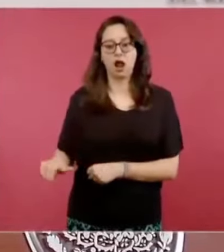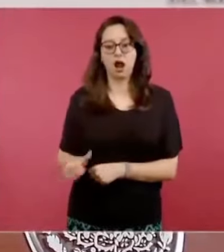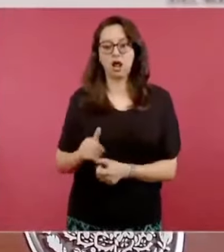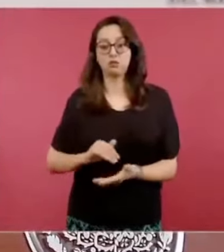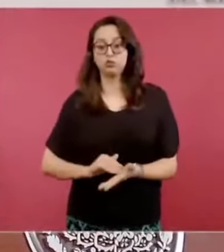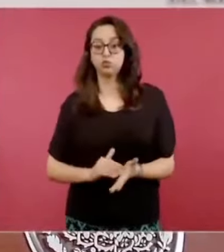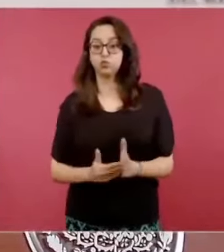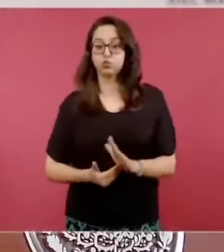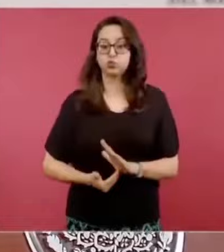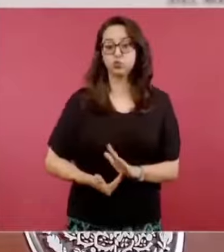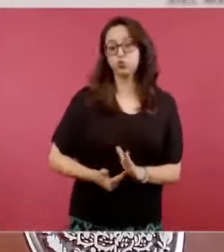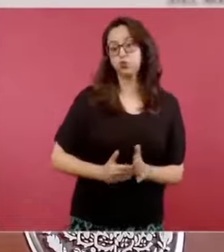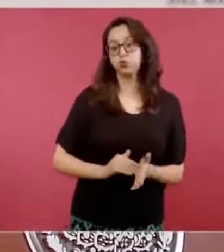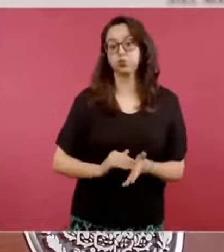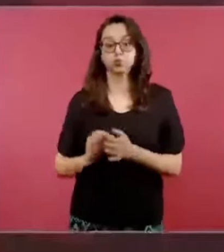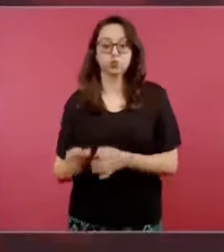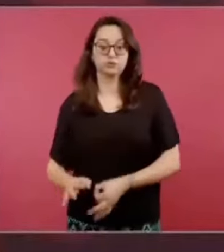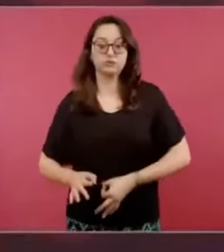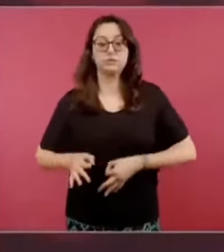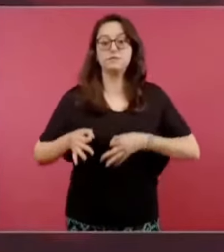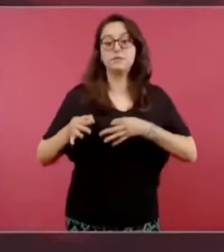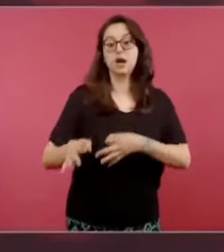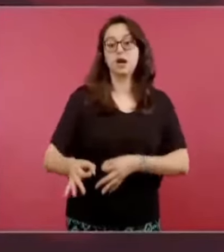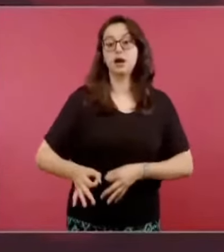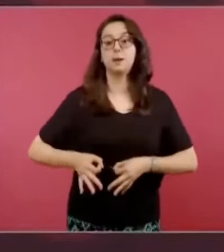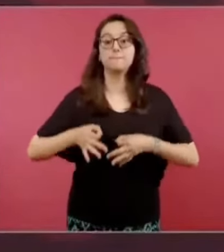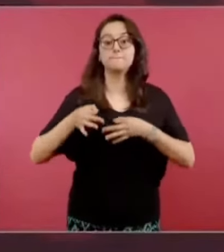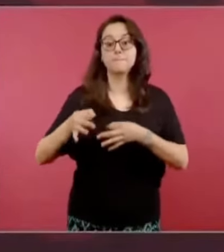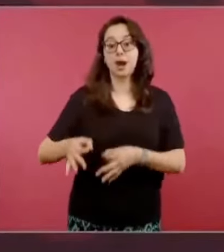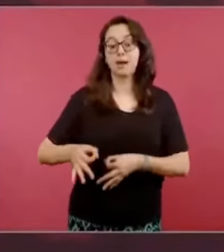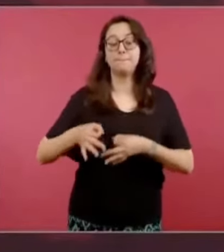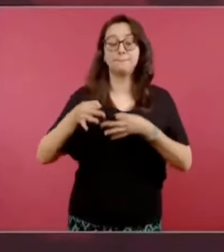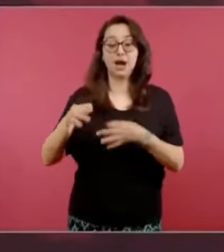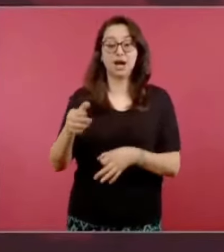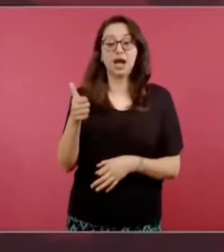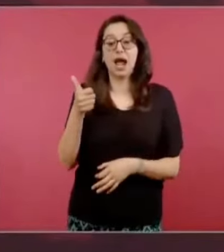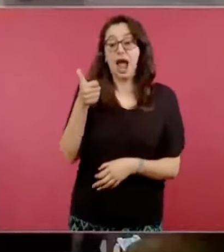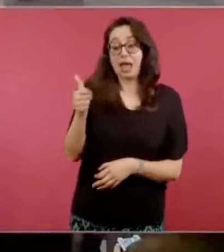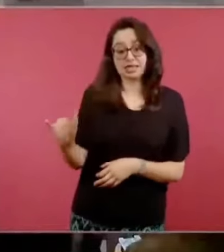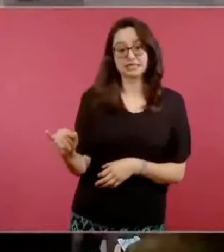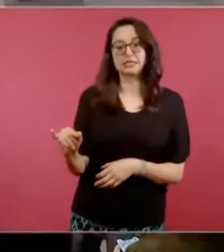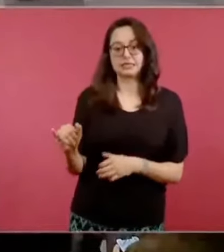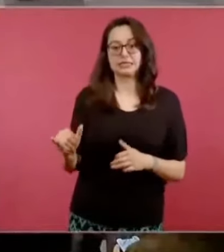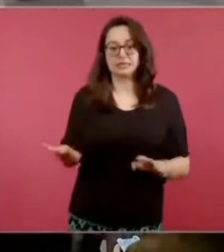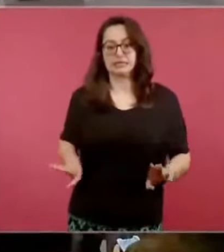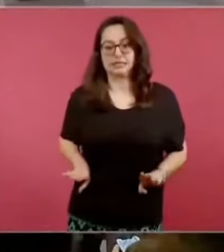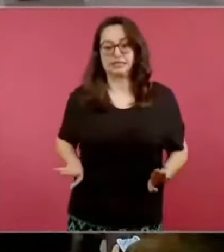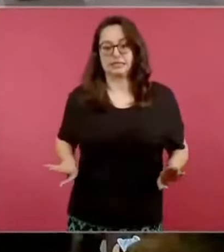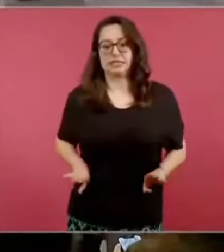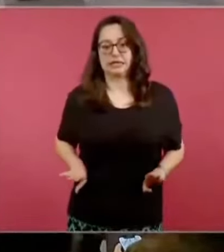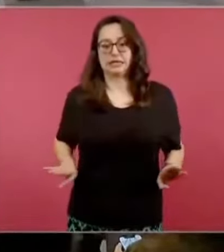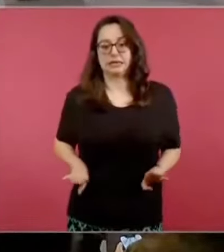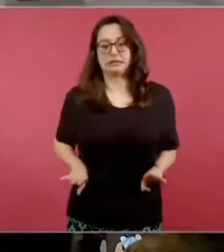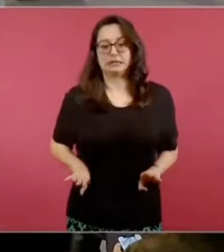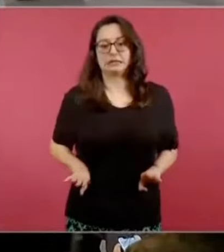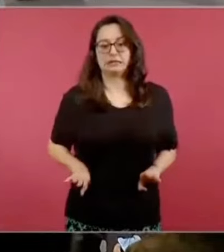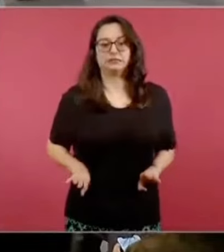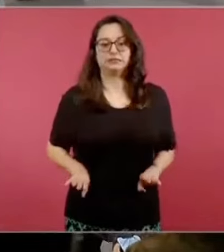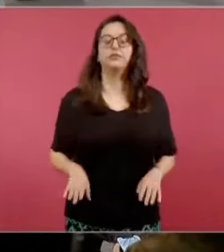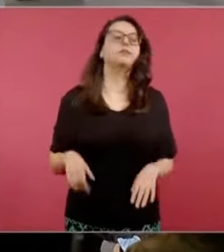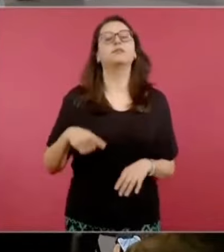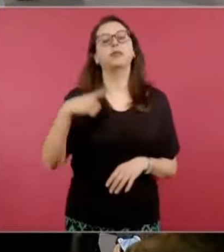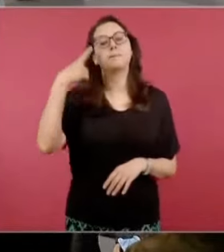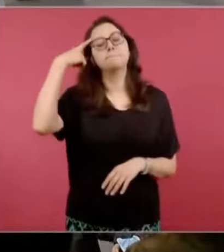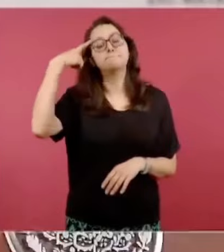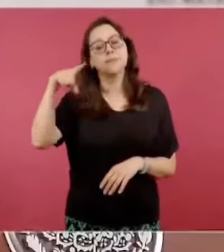tácticas dilatorias de estar ganando tiempo,